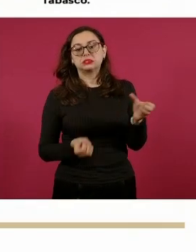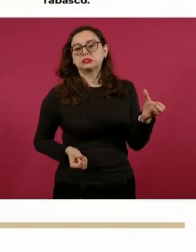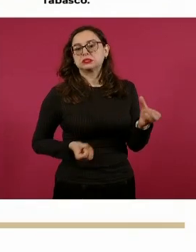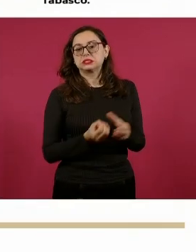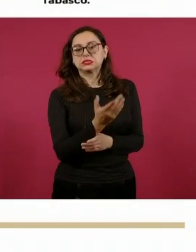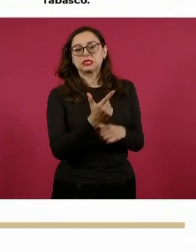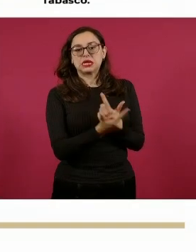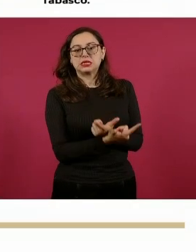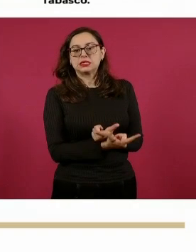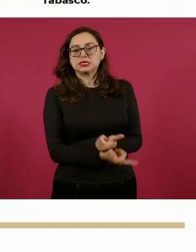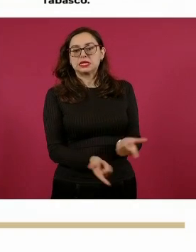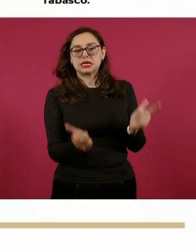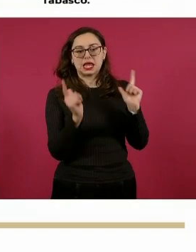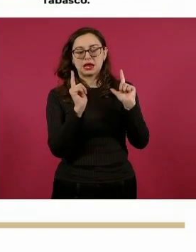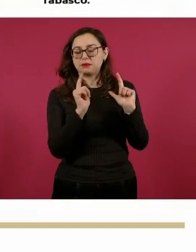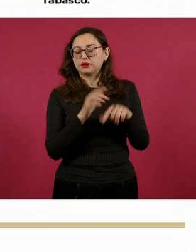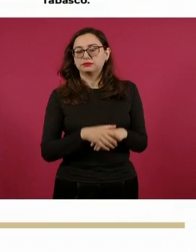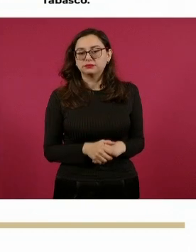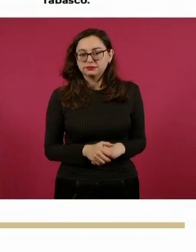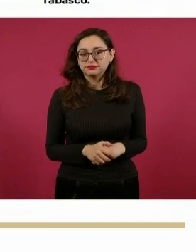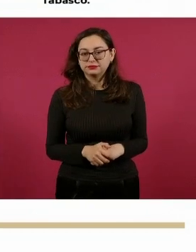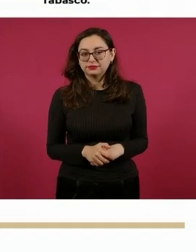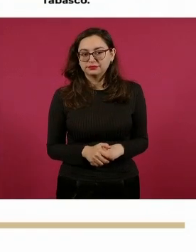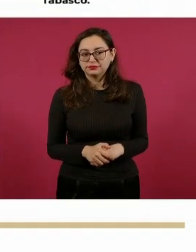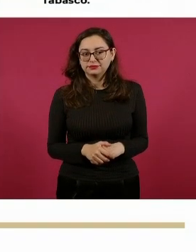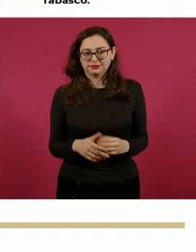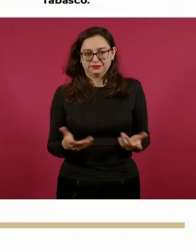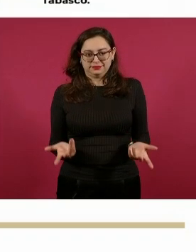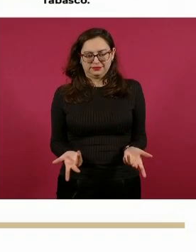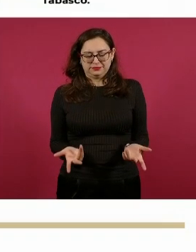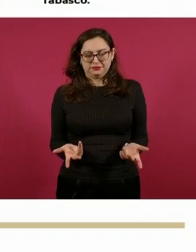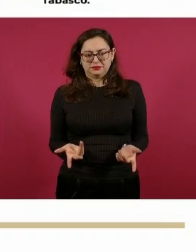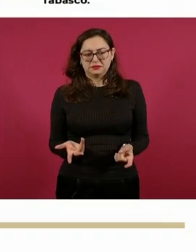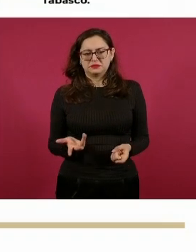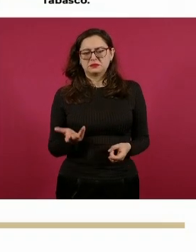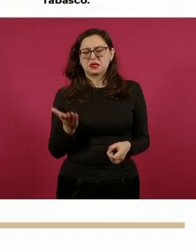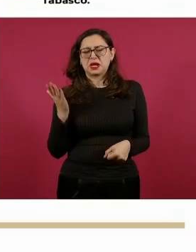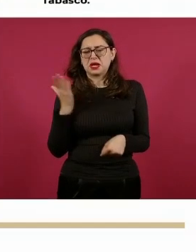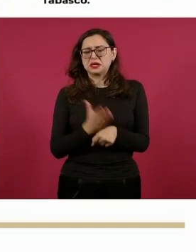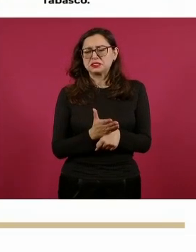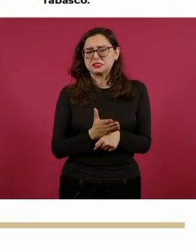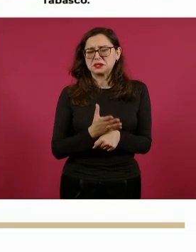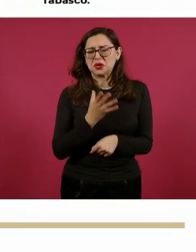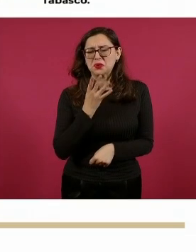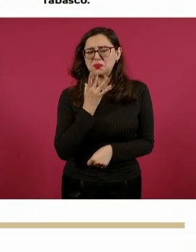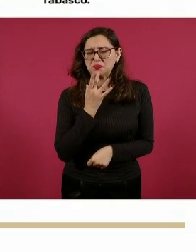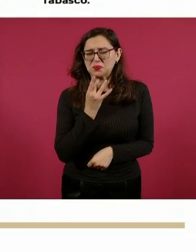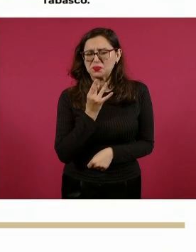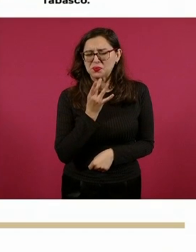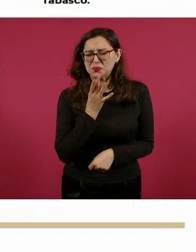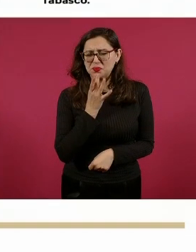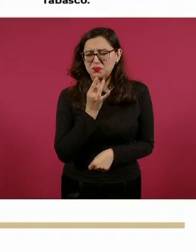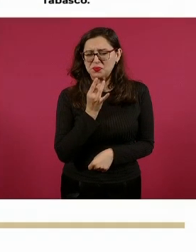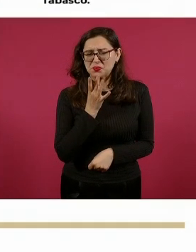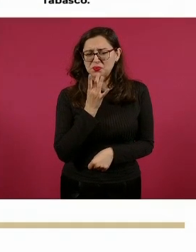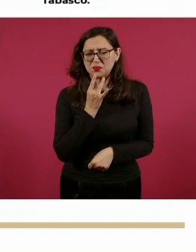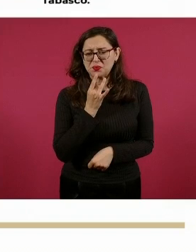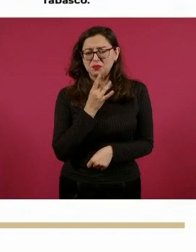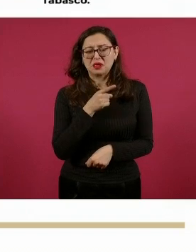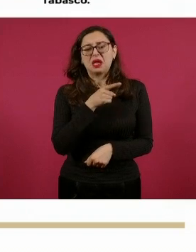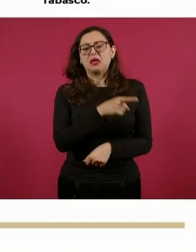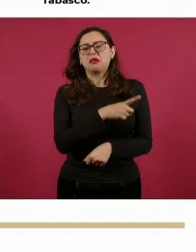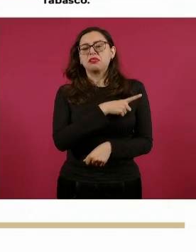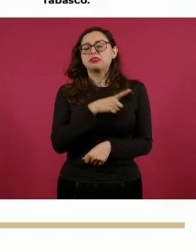huacho del comandante, y a Ulises, tras imponerles una medida cautelar no restrictiva de libertad por la de firma